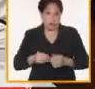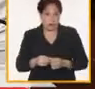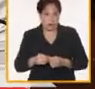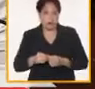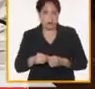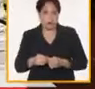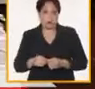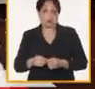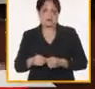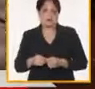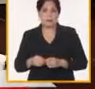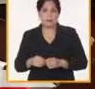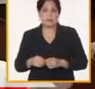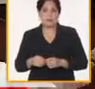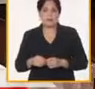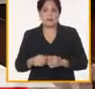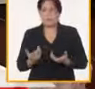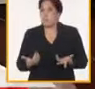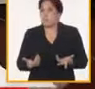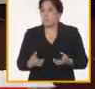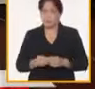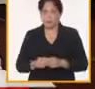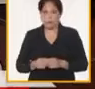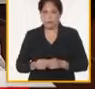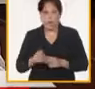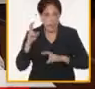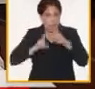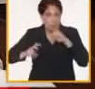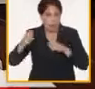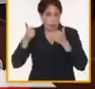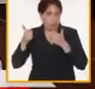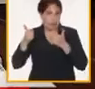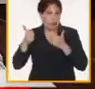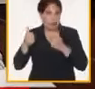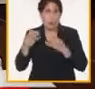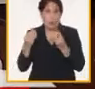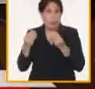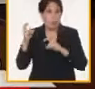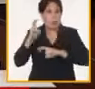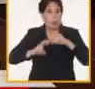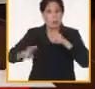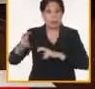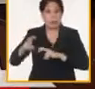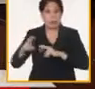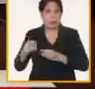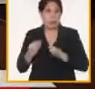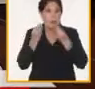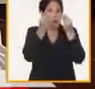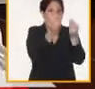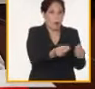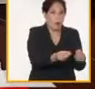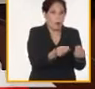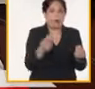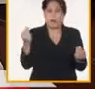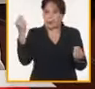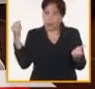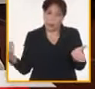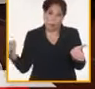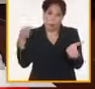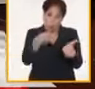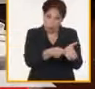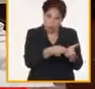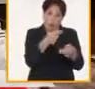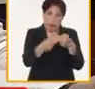tema de la producción de alimentos. Entonces uno dice es verdad que cuando uno va a implementar eso hay un elemento financiero sin duda siempre hay un eje